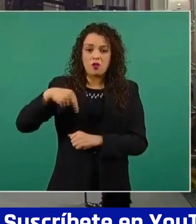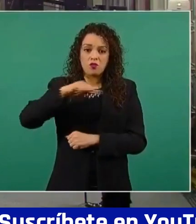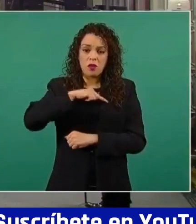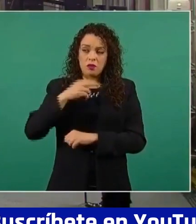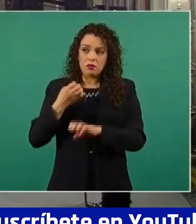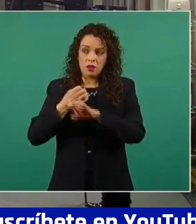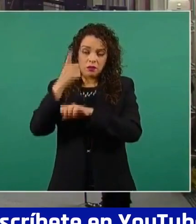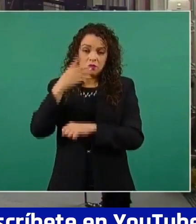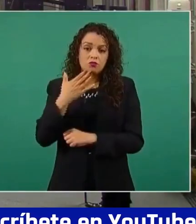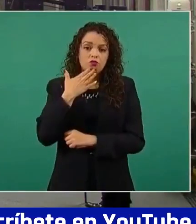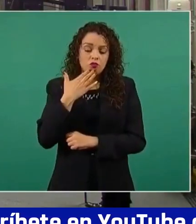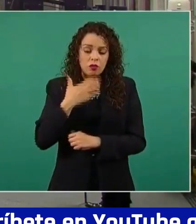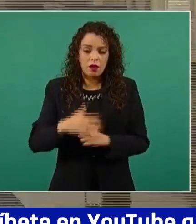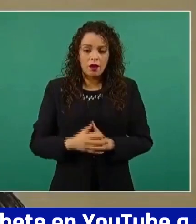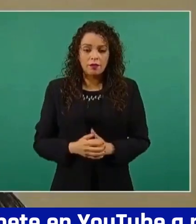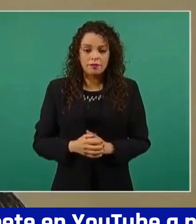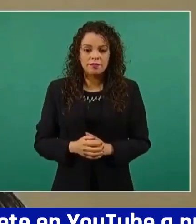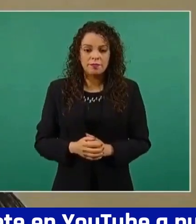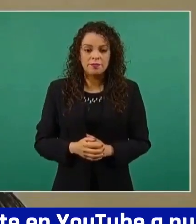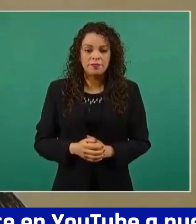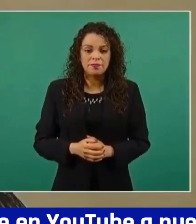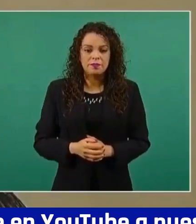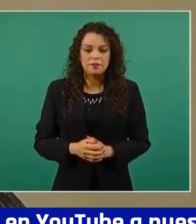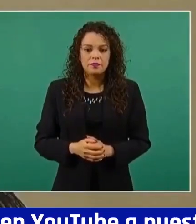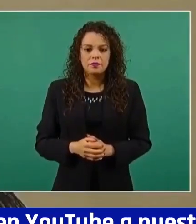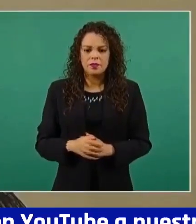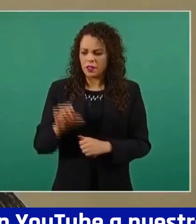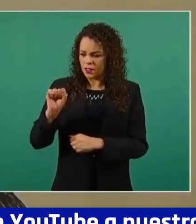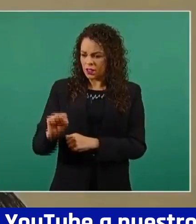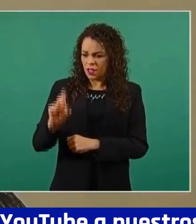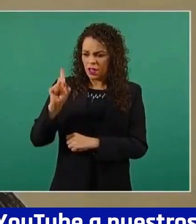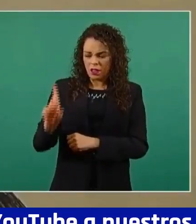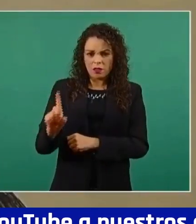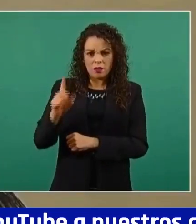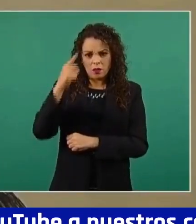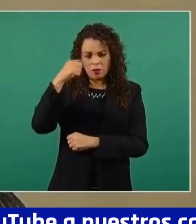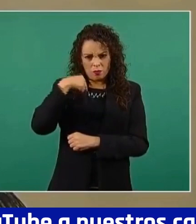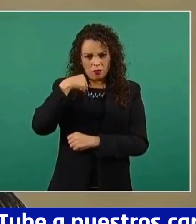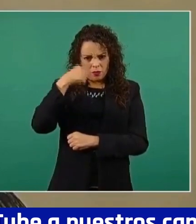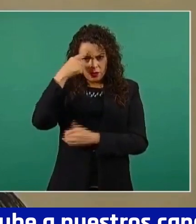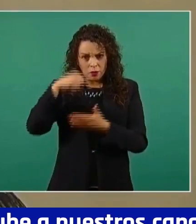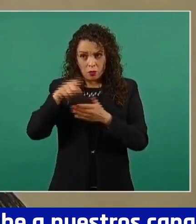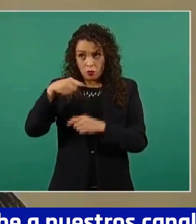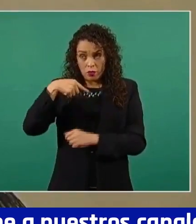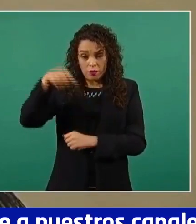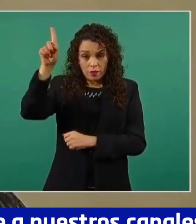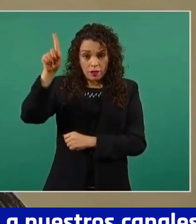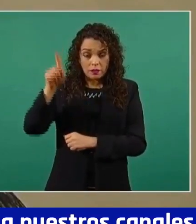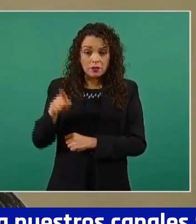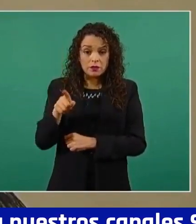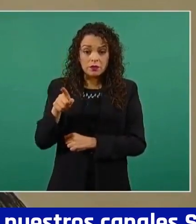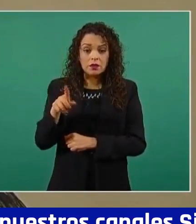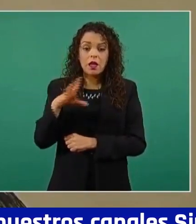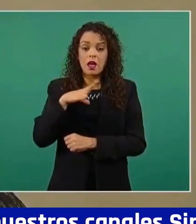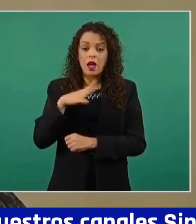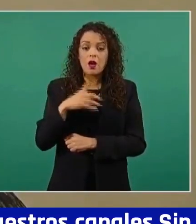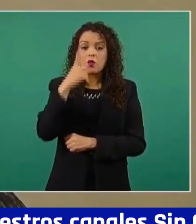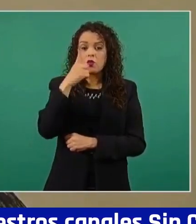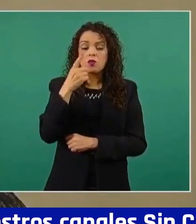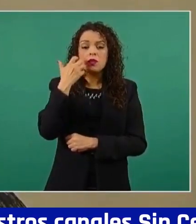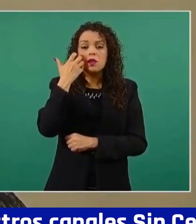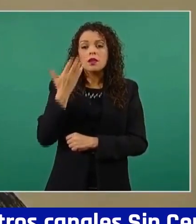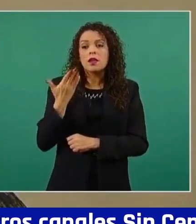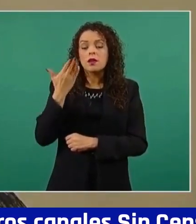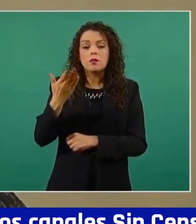usted va a estar en mi estado, tengo entendido que este sábado y domingo. Hay una petición muy en particular de los